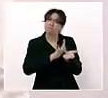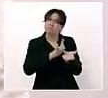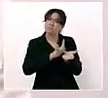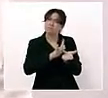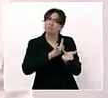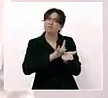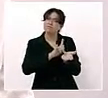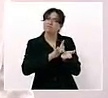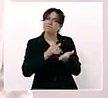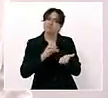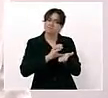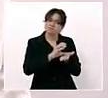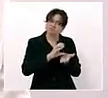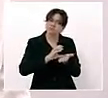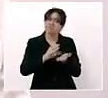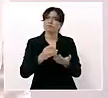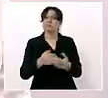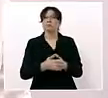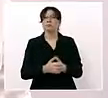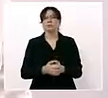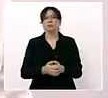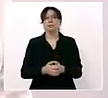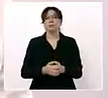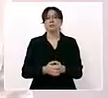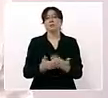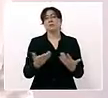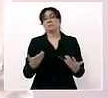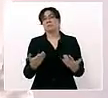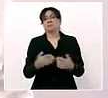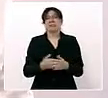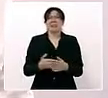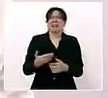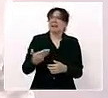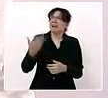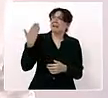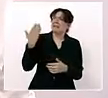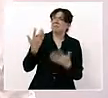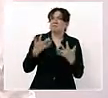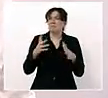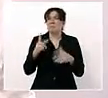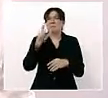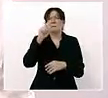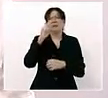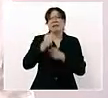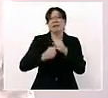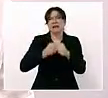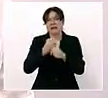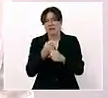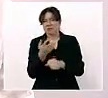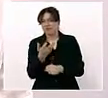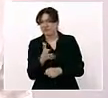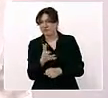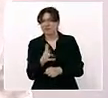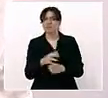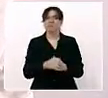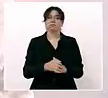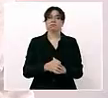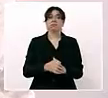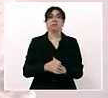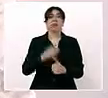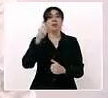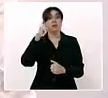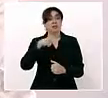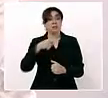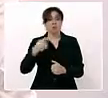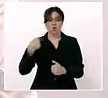desde hace aproximadamente 20 años. Al mismo tiempo